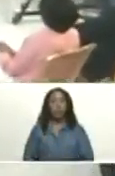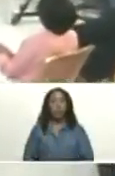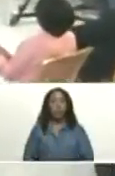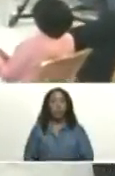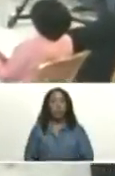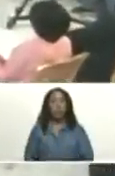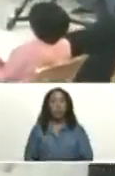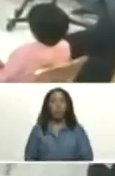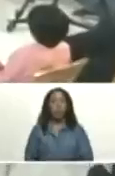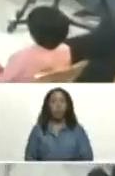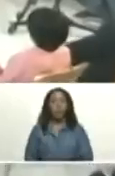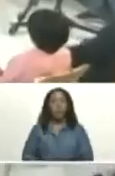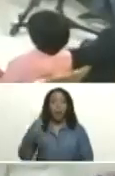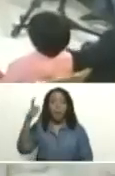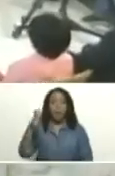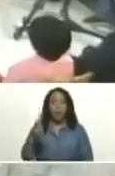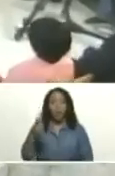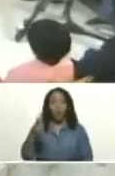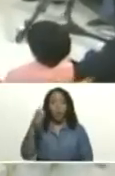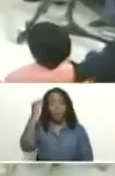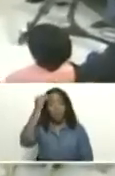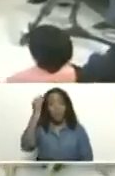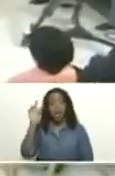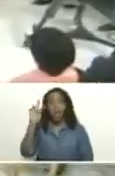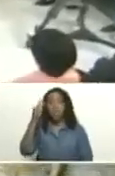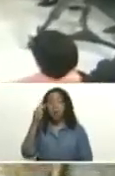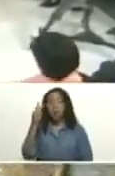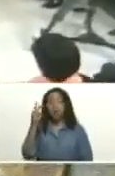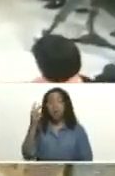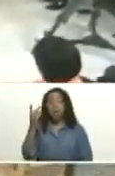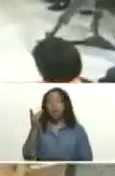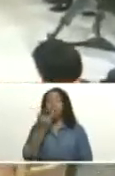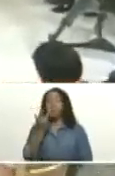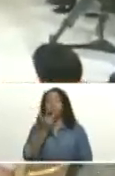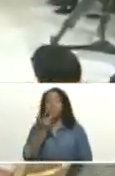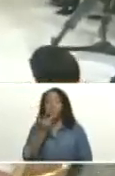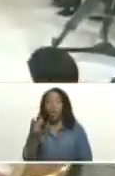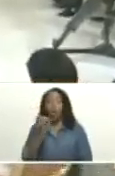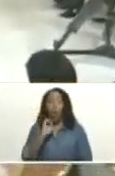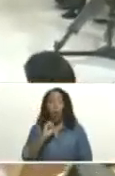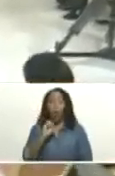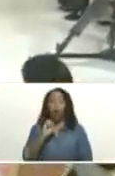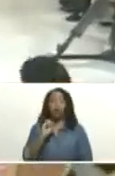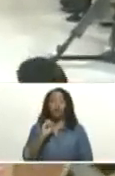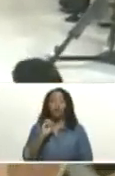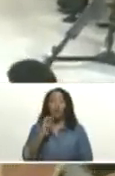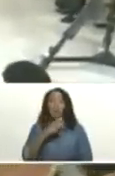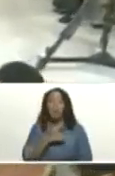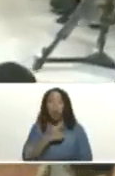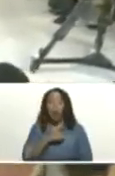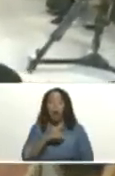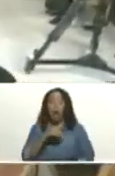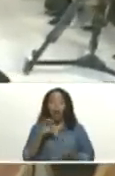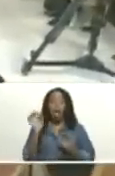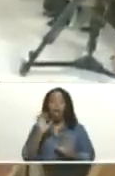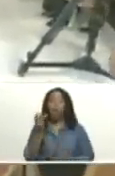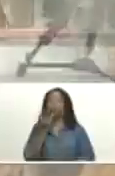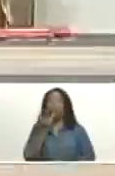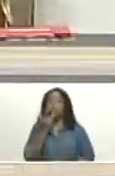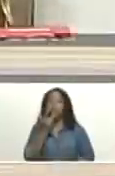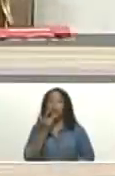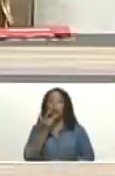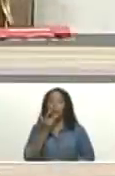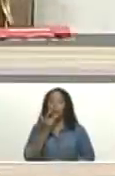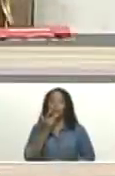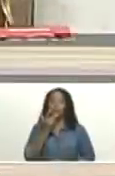aquel que quiera un doble juego una doble moral un doble rasero que se atenga